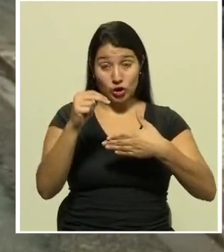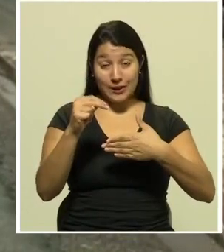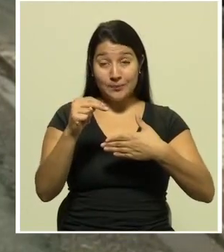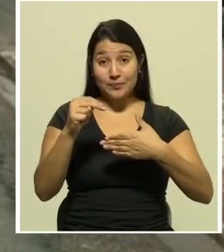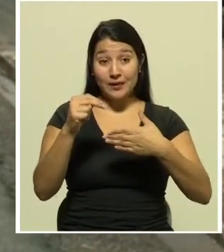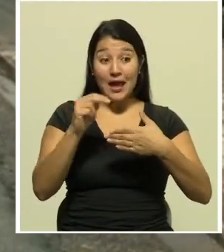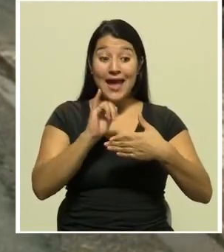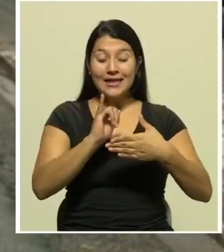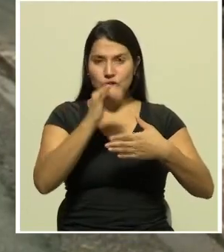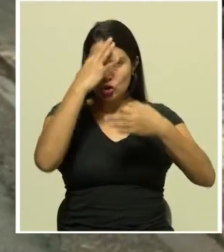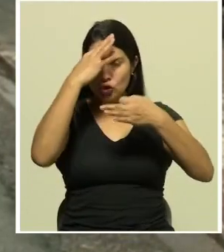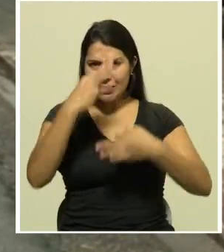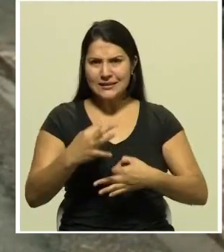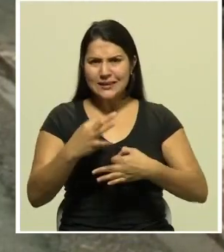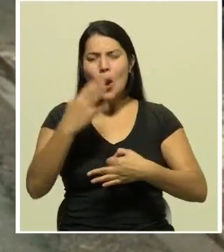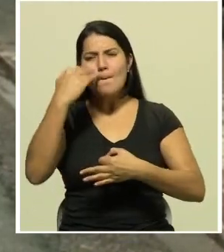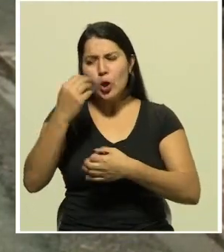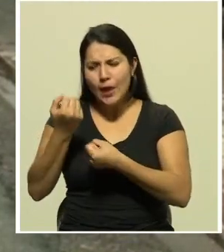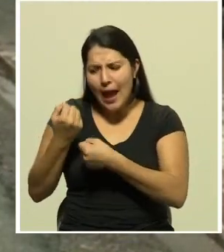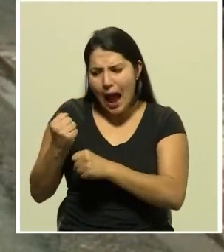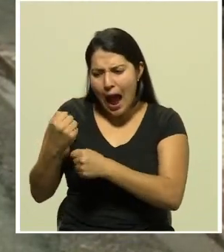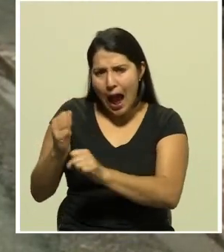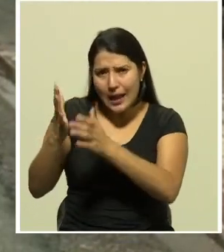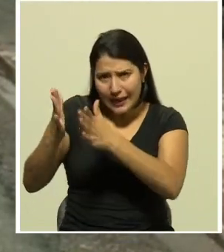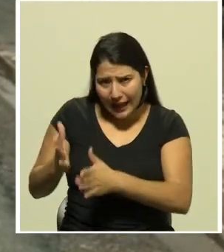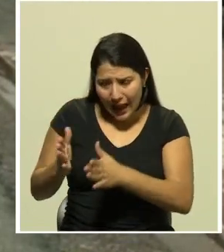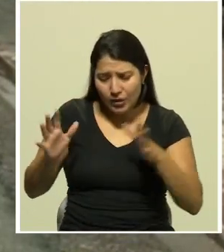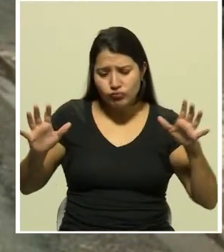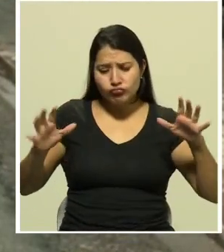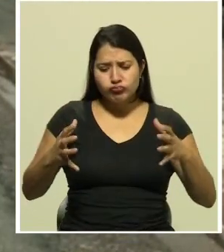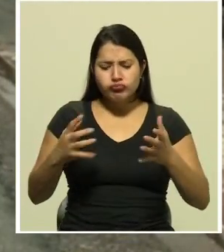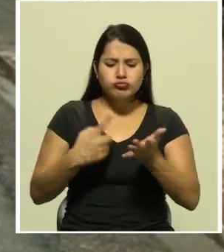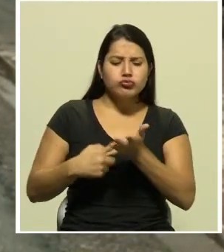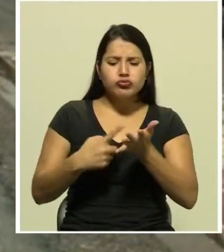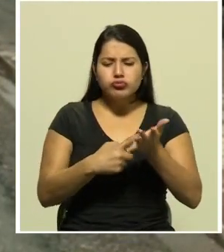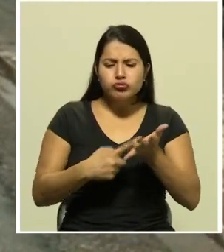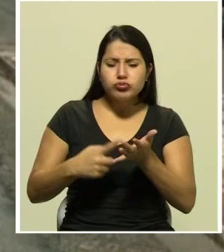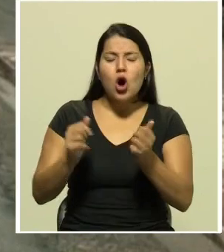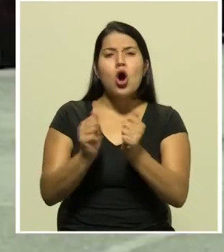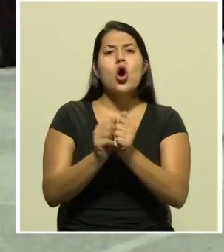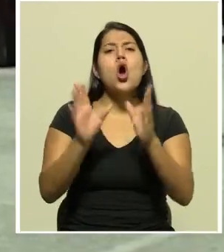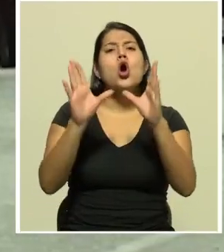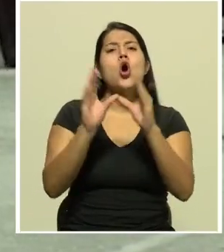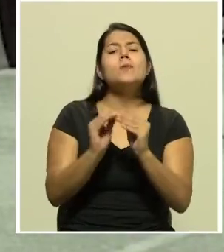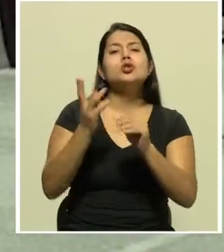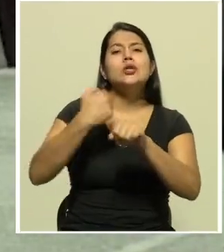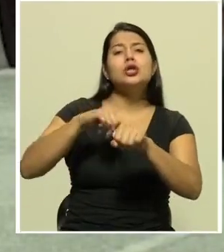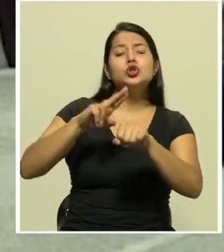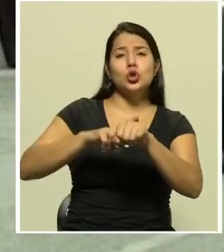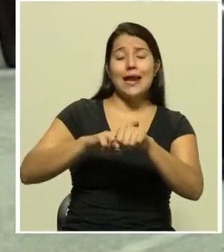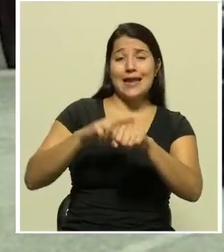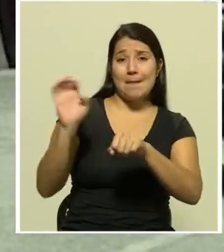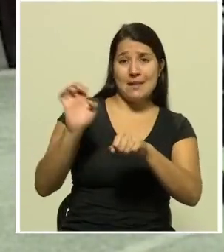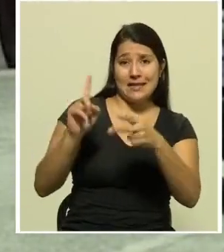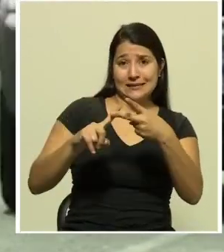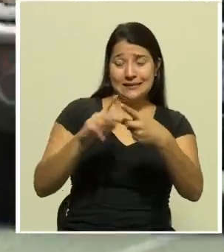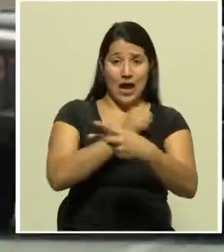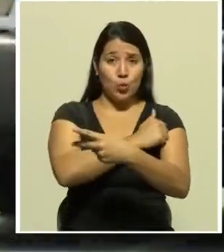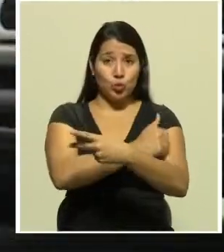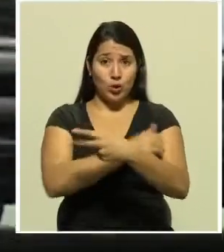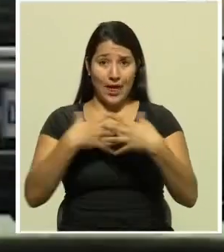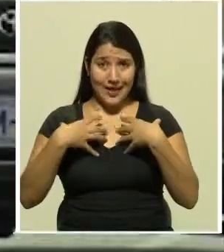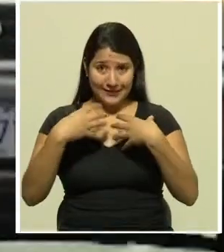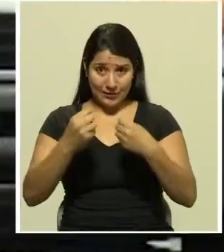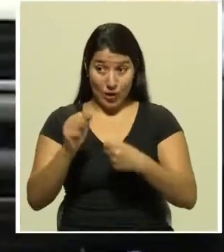los alcaldes de esta región sostuvieran varias reuniones con la Comisión Nacional de Emergencias y Autoridades de Salud. Así lo dio a conocer el alcalde de San